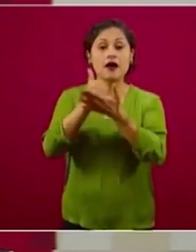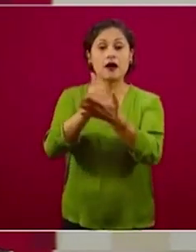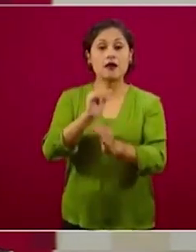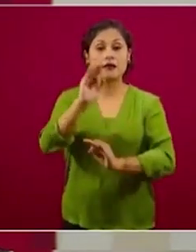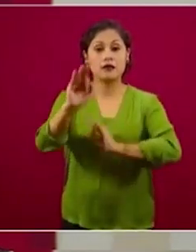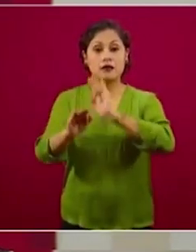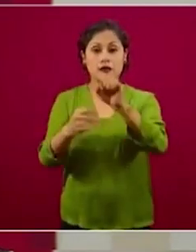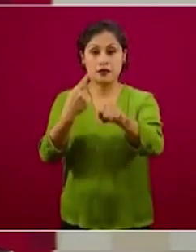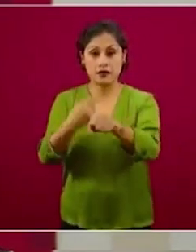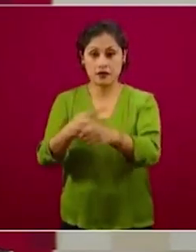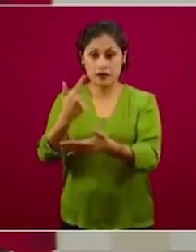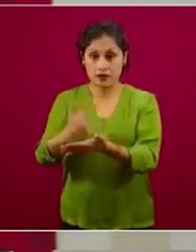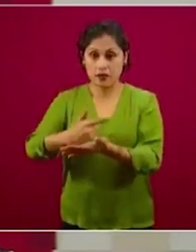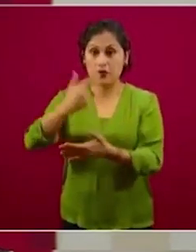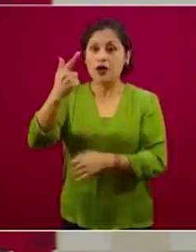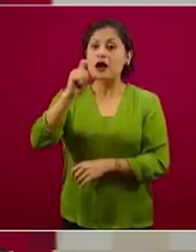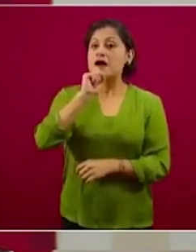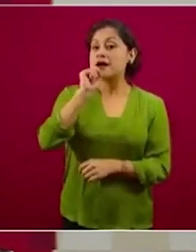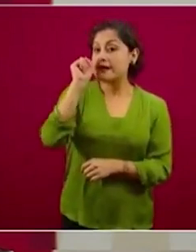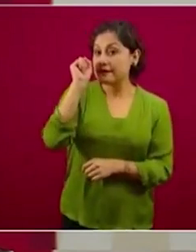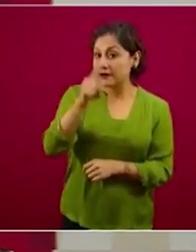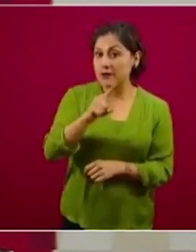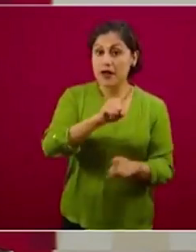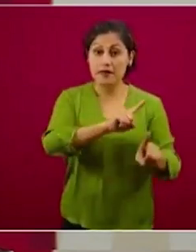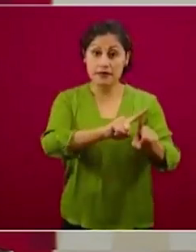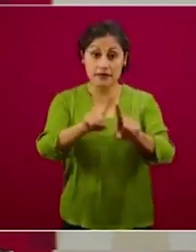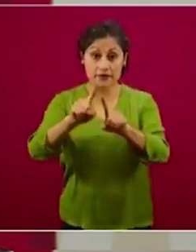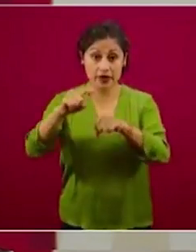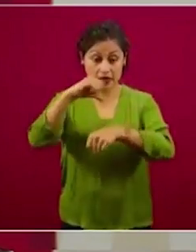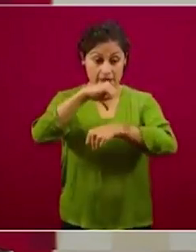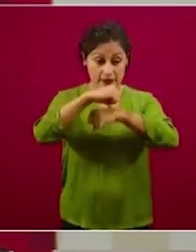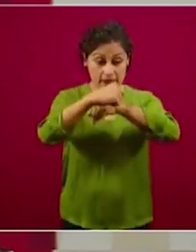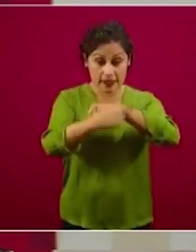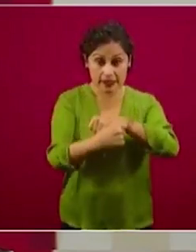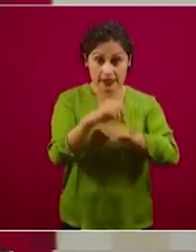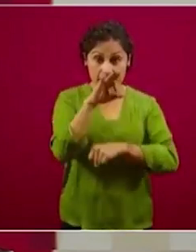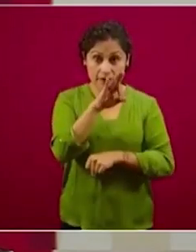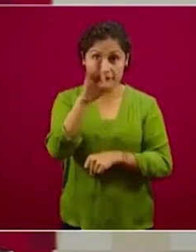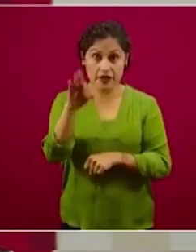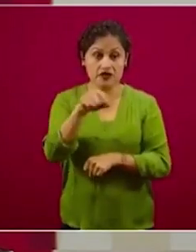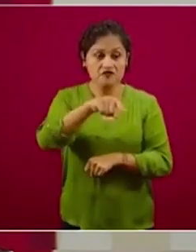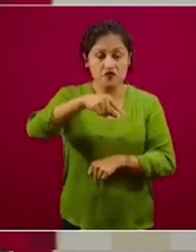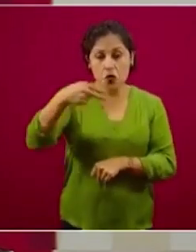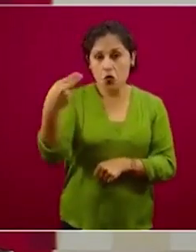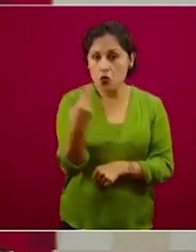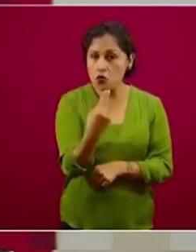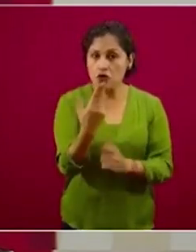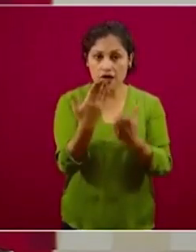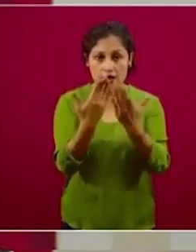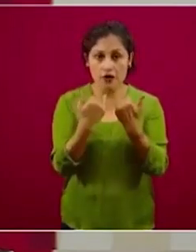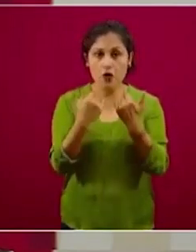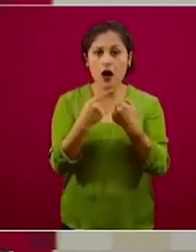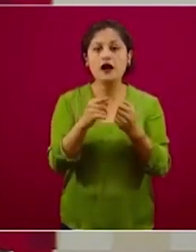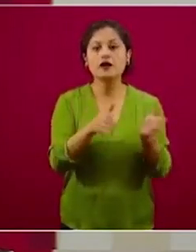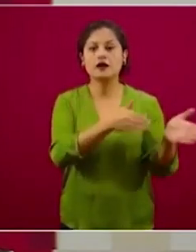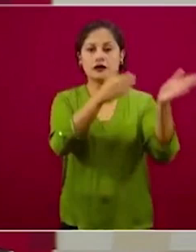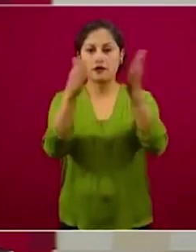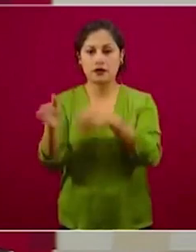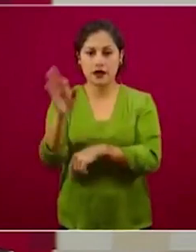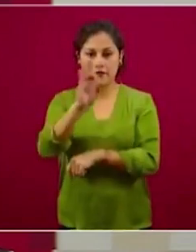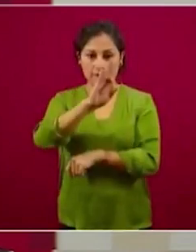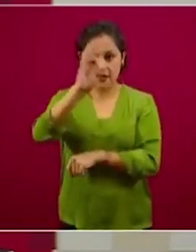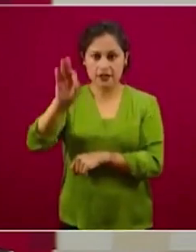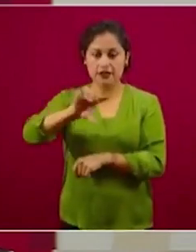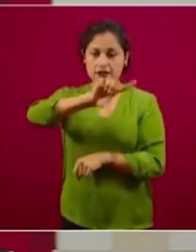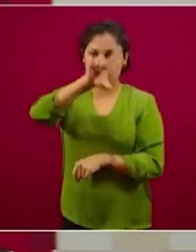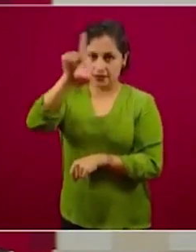cancelar o posponer las cirugías y los procedimientos no prioritarios que pueden esperar sin poner en riesgo